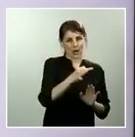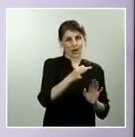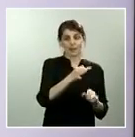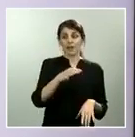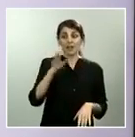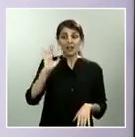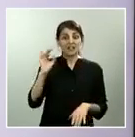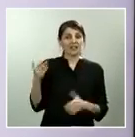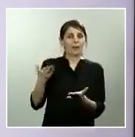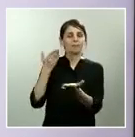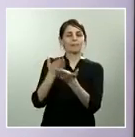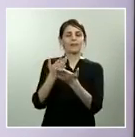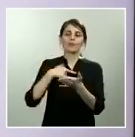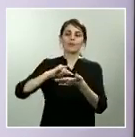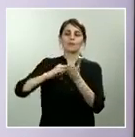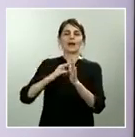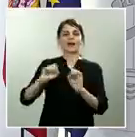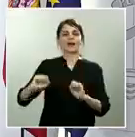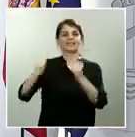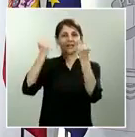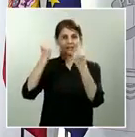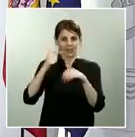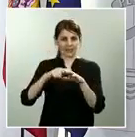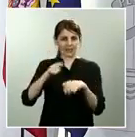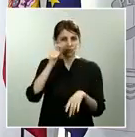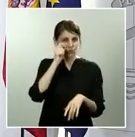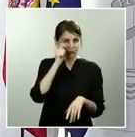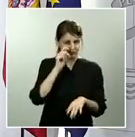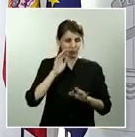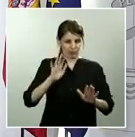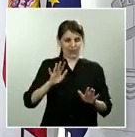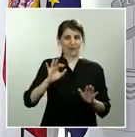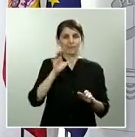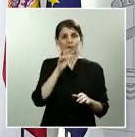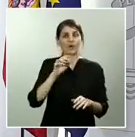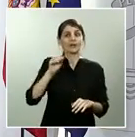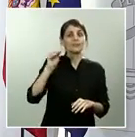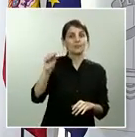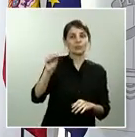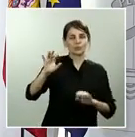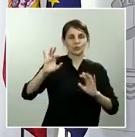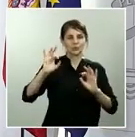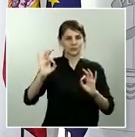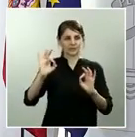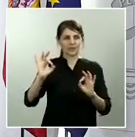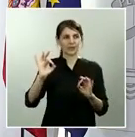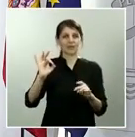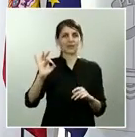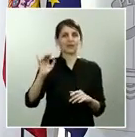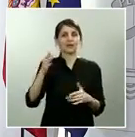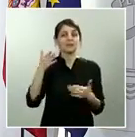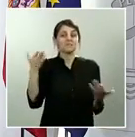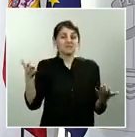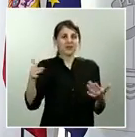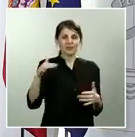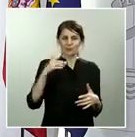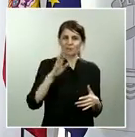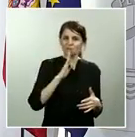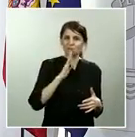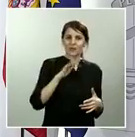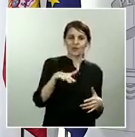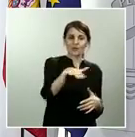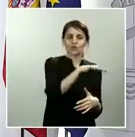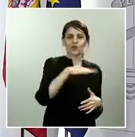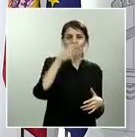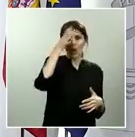contemplaría el gobierno estas dos cuestiones esas zonas rurales que se levanten las restricciones